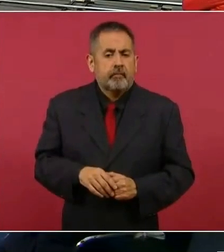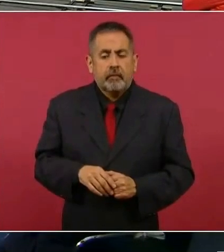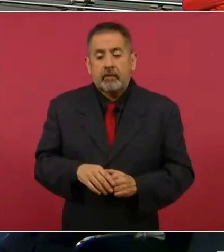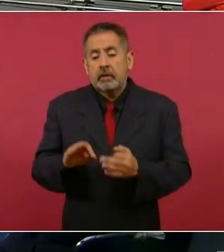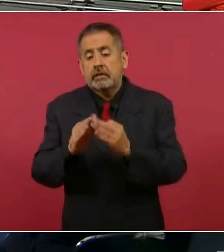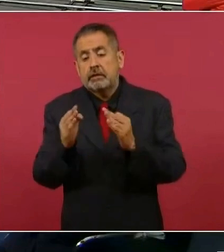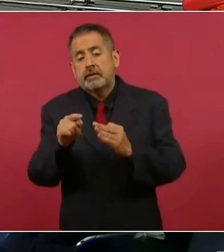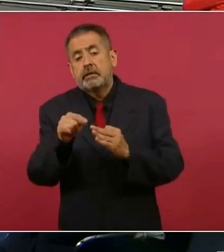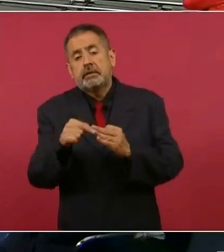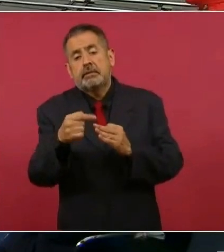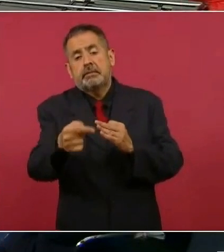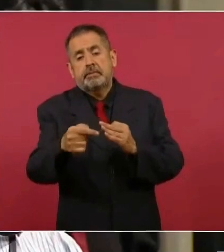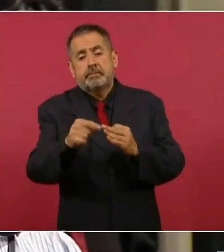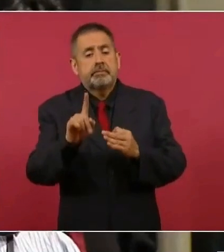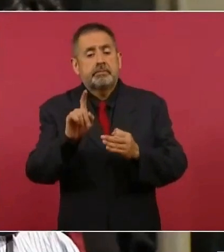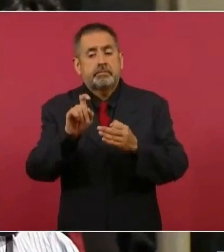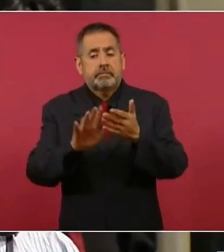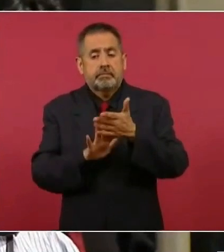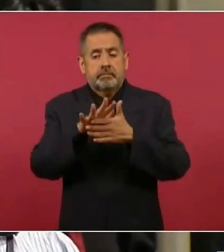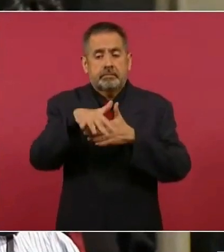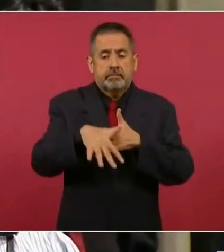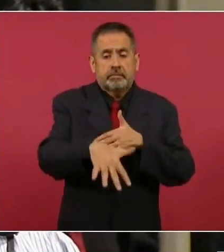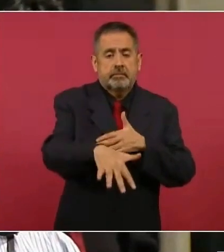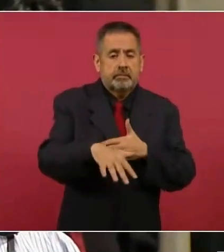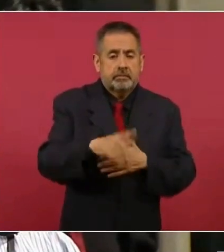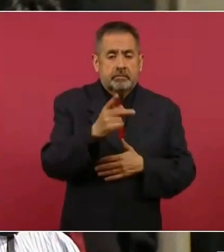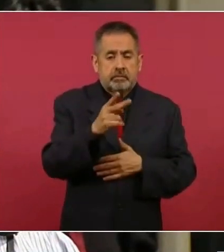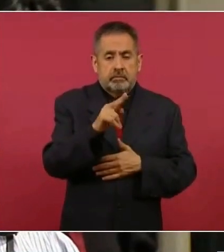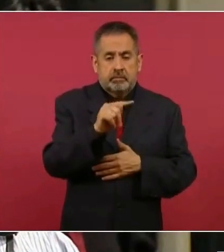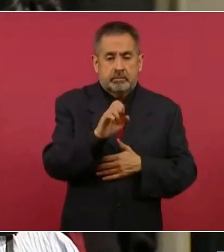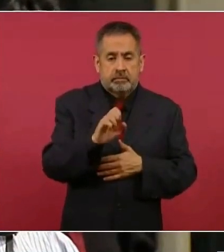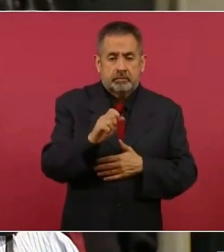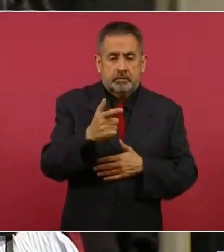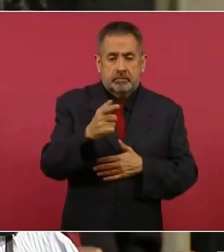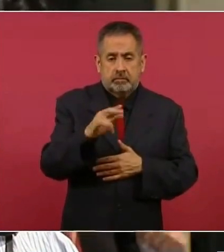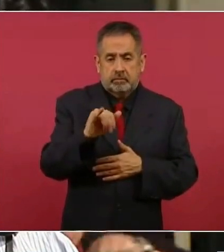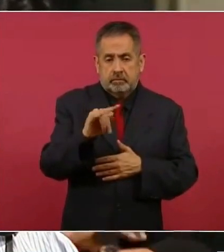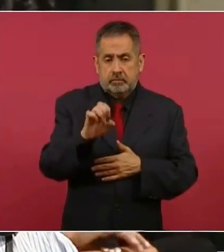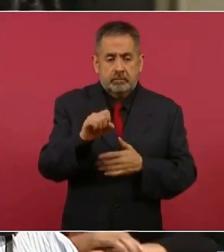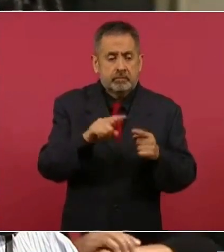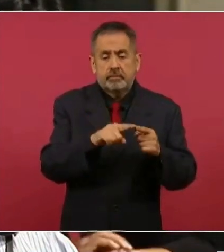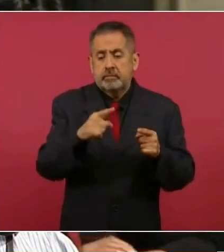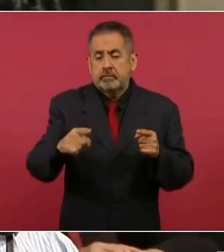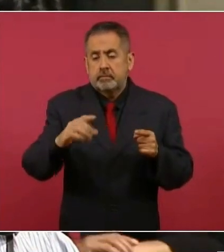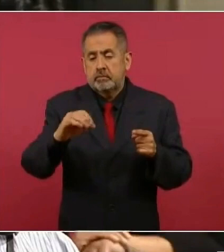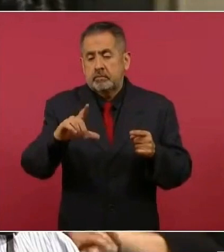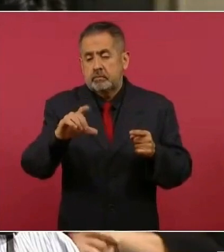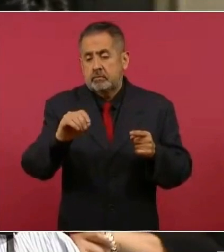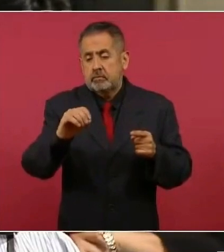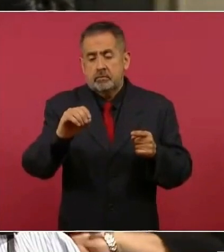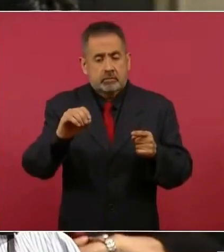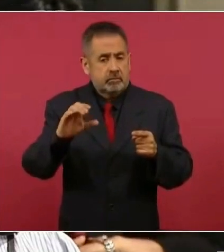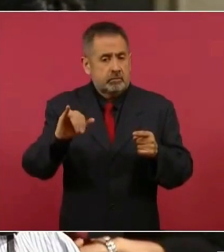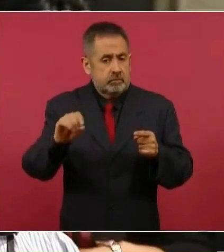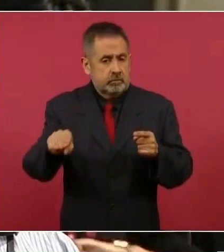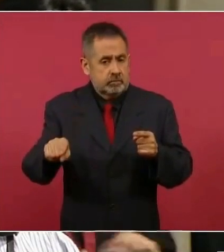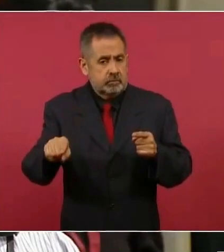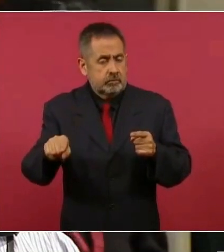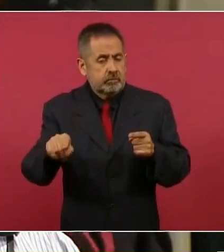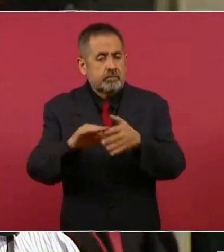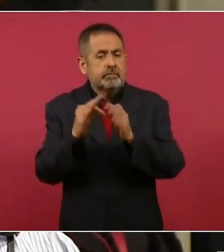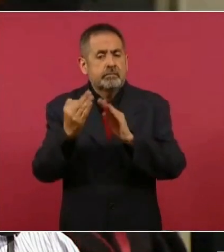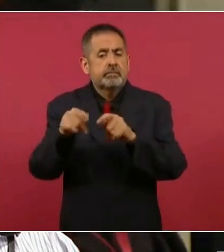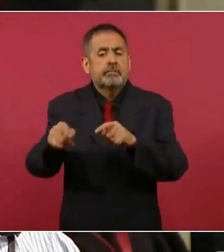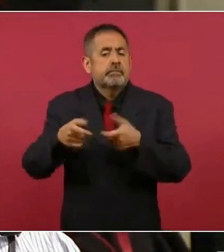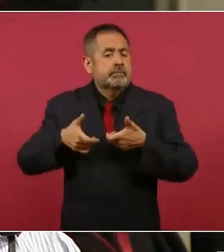del Puente de Huites, sobre la presa Bidonario Colosio, que está ahí en lo que